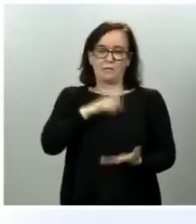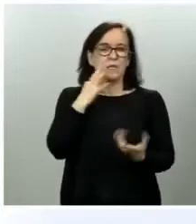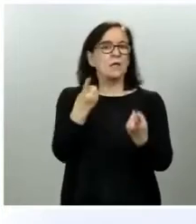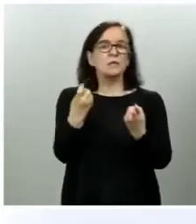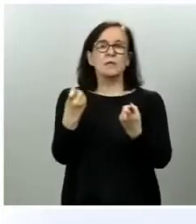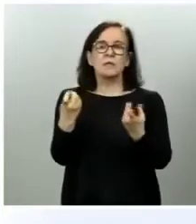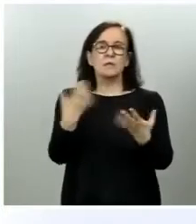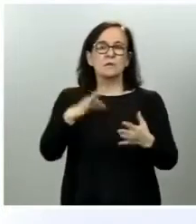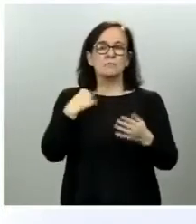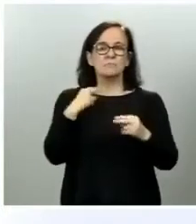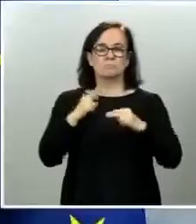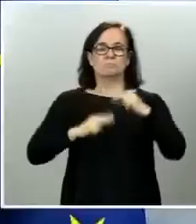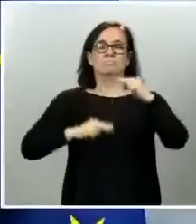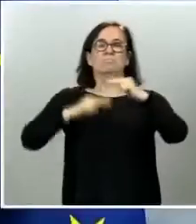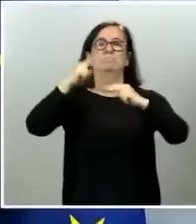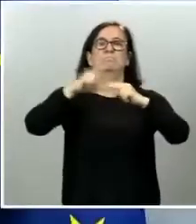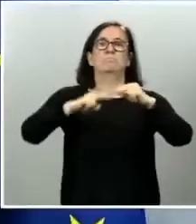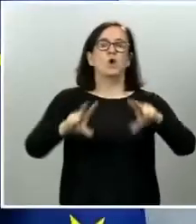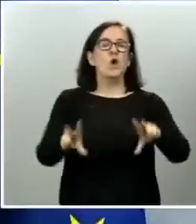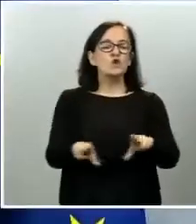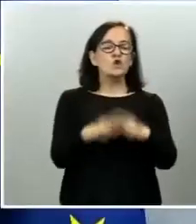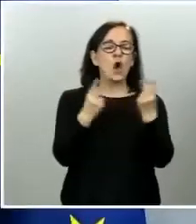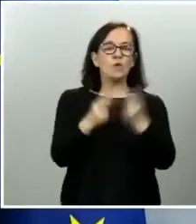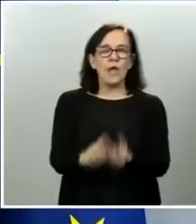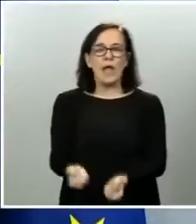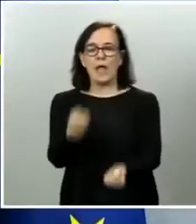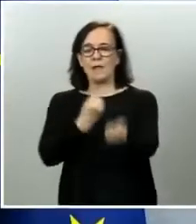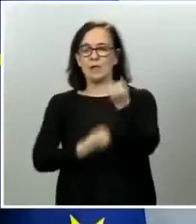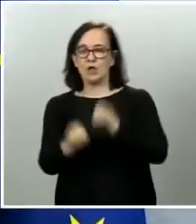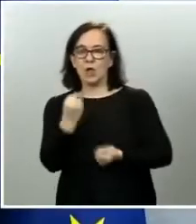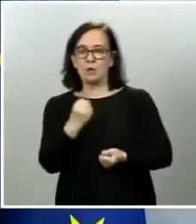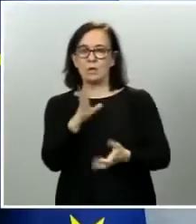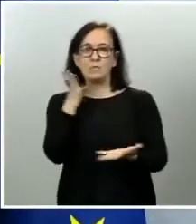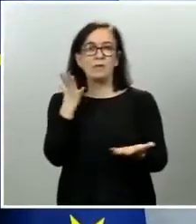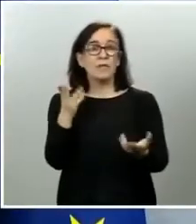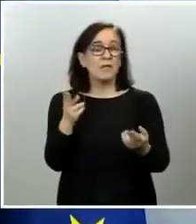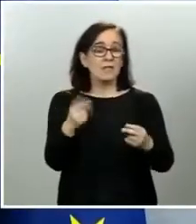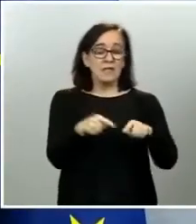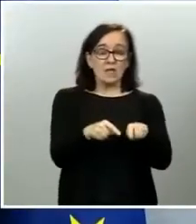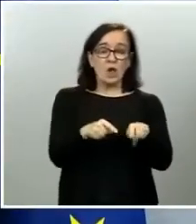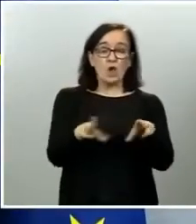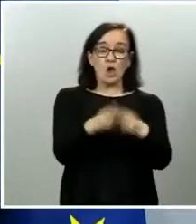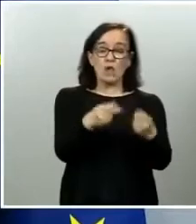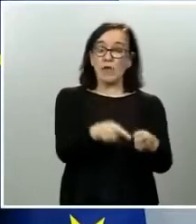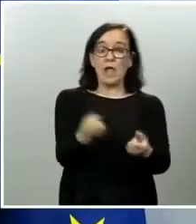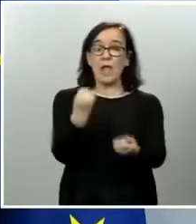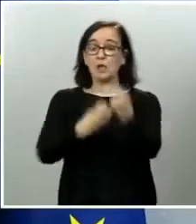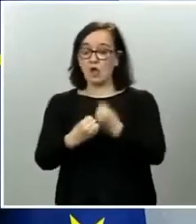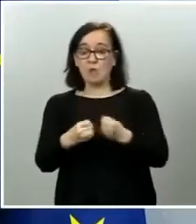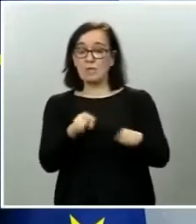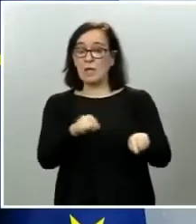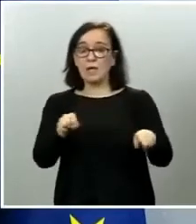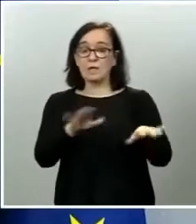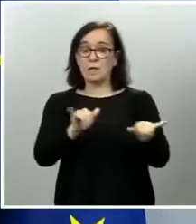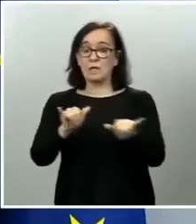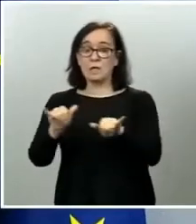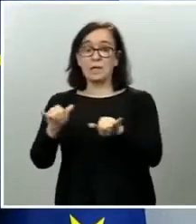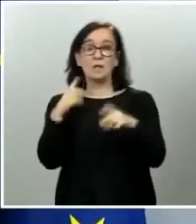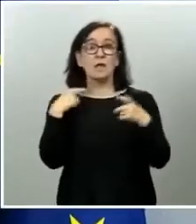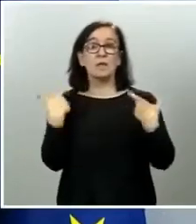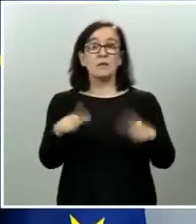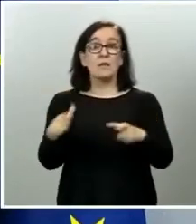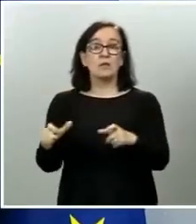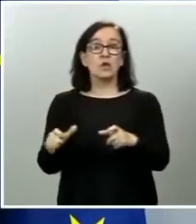reconstrucción social, de una reconstrucción económica. Pero no hay reconstrucción social, no hay reconstrucción económica de ningún sector productivo